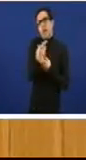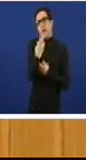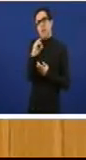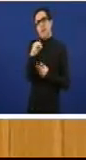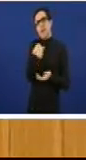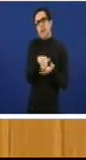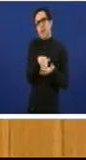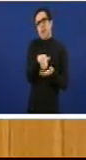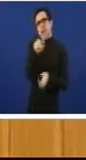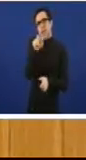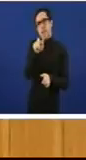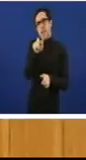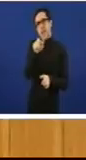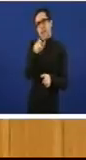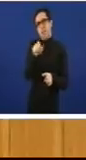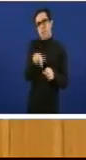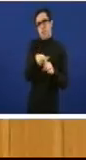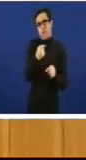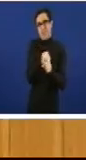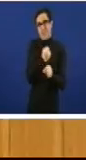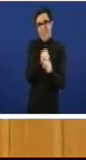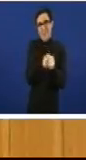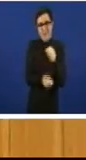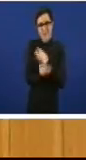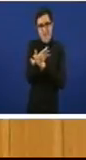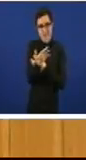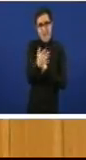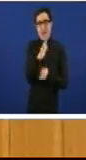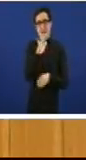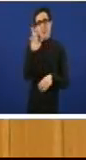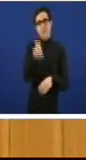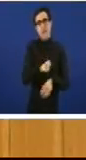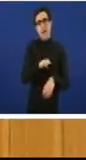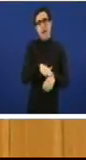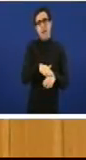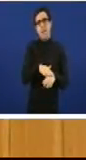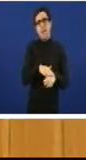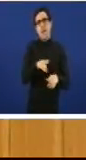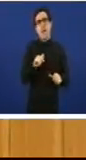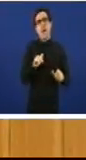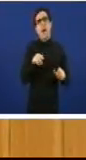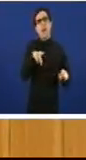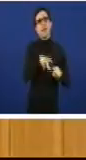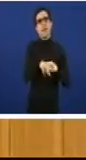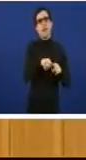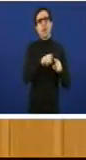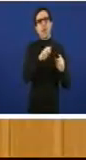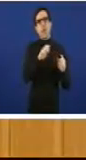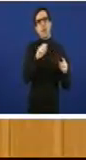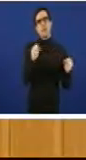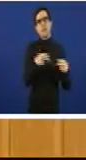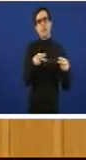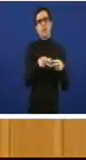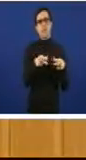.000 empregos que servirían entre outras cousas para paliar a baixada de afiliación a seguridade social esas 57